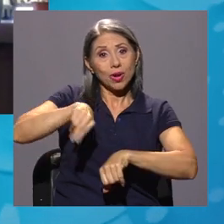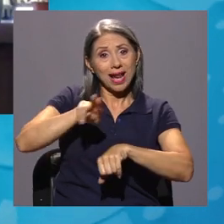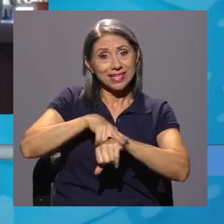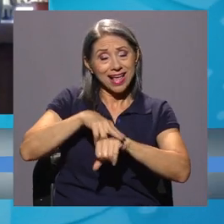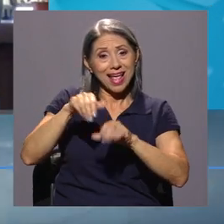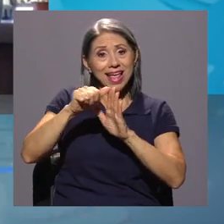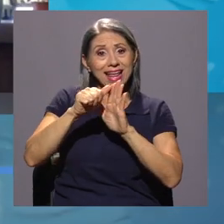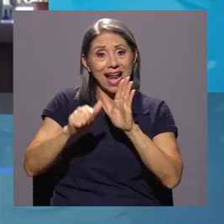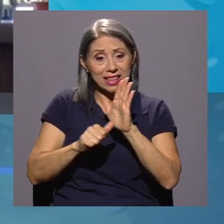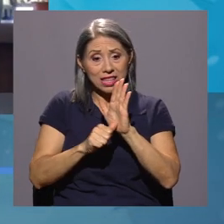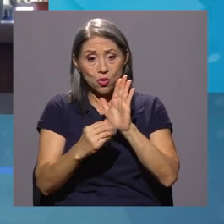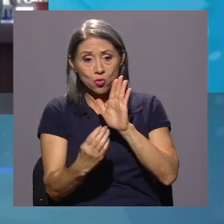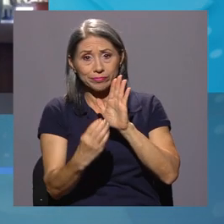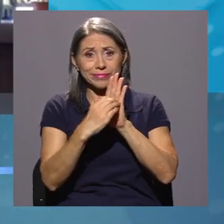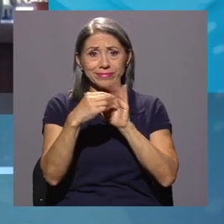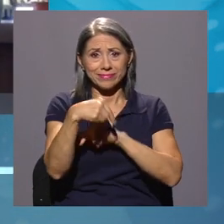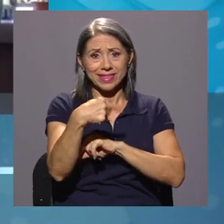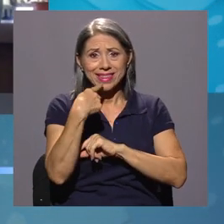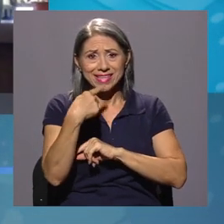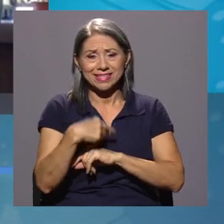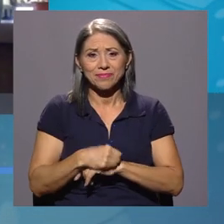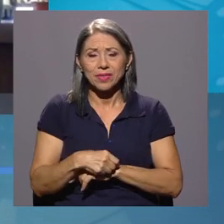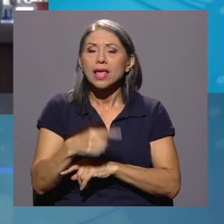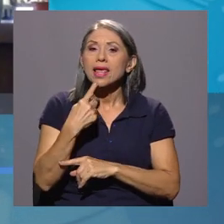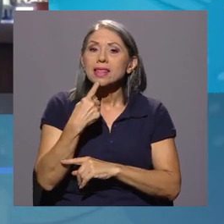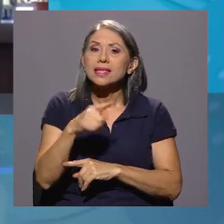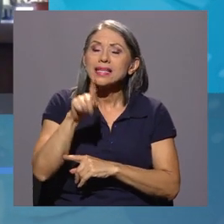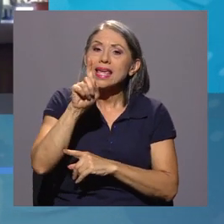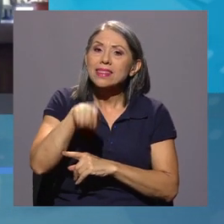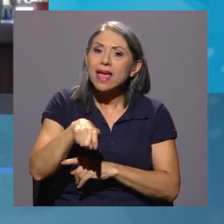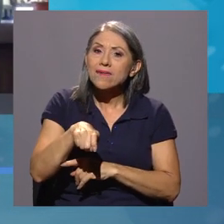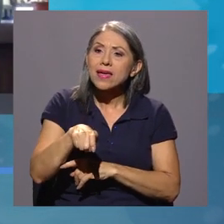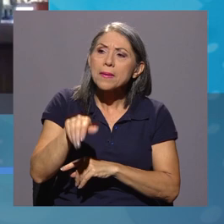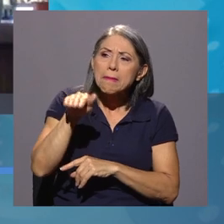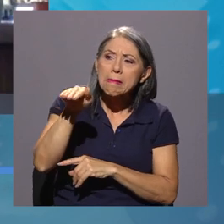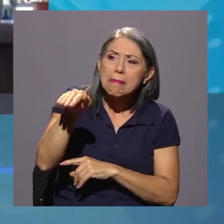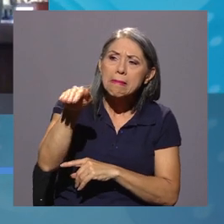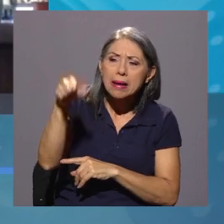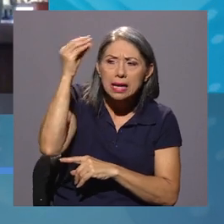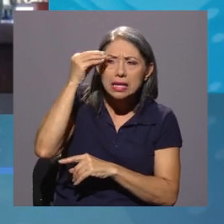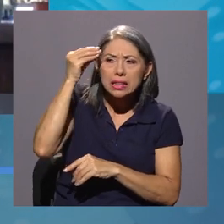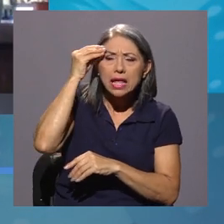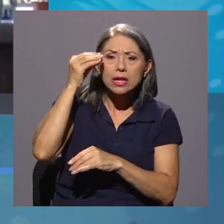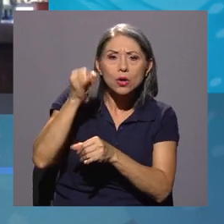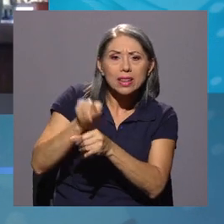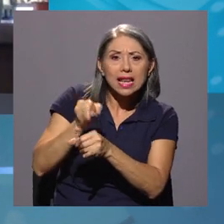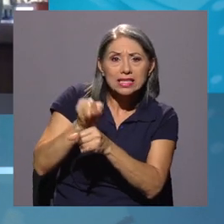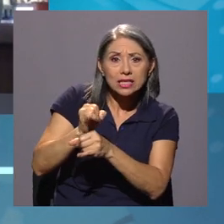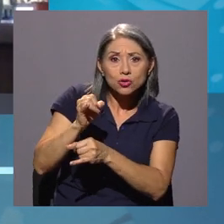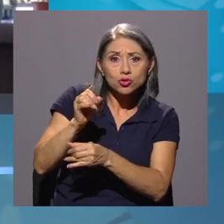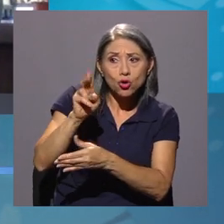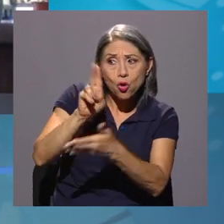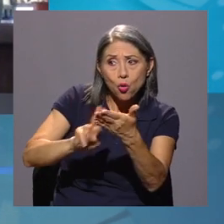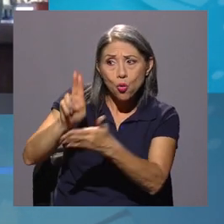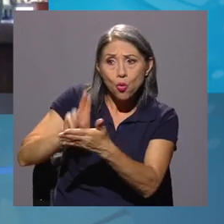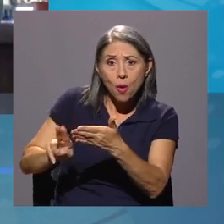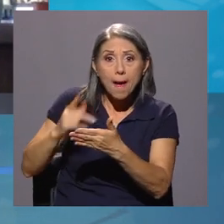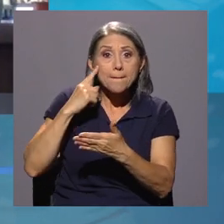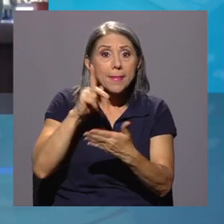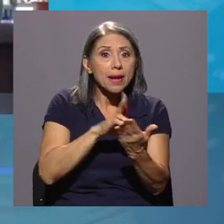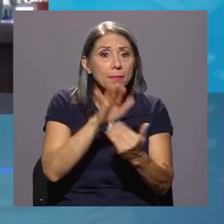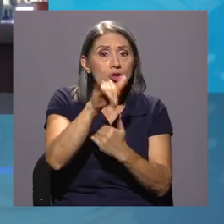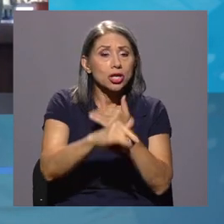artículo 30, que debe de emitir criterio institucional a los proyectos de ley que se